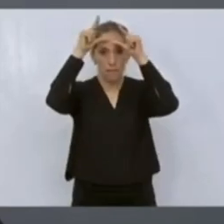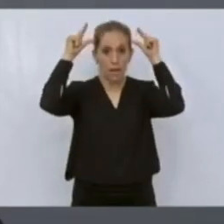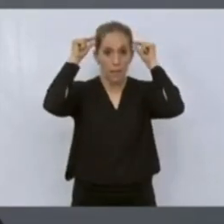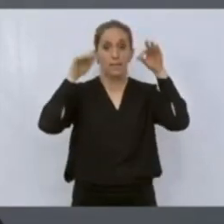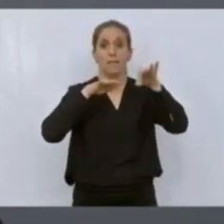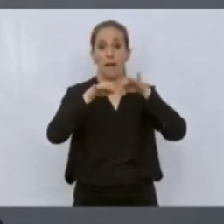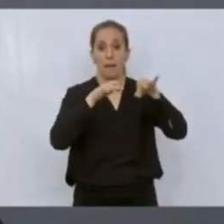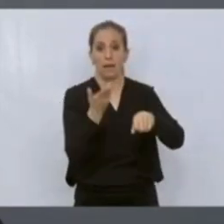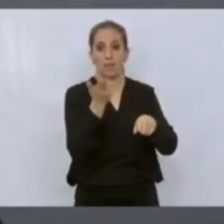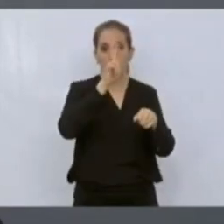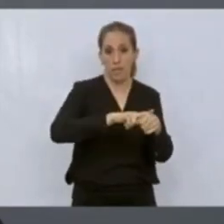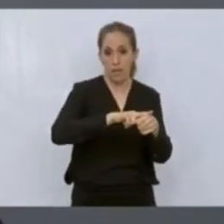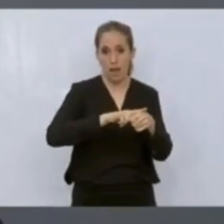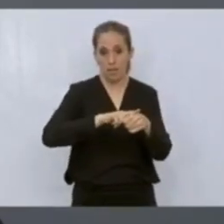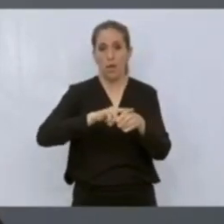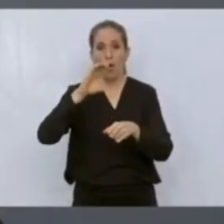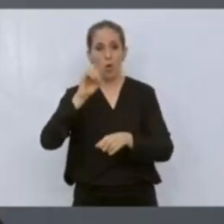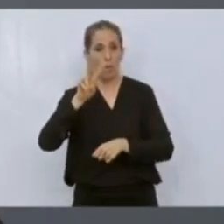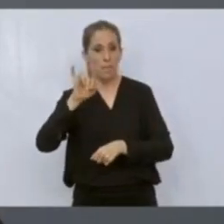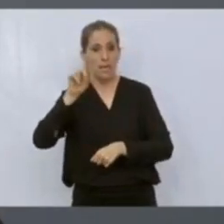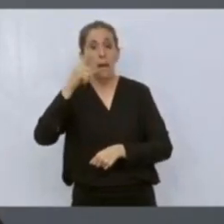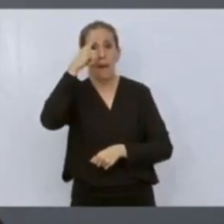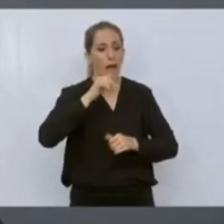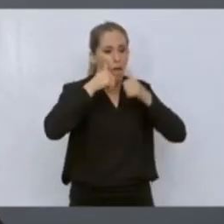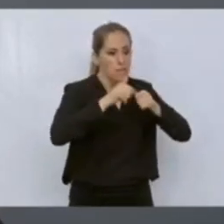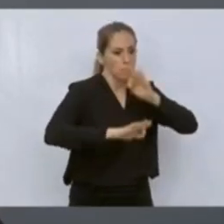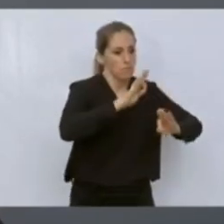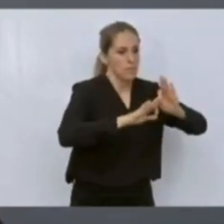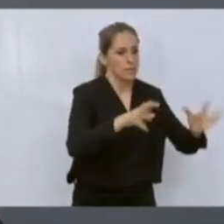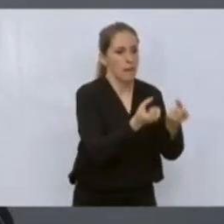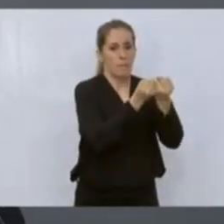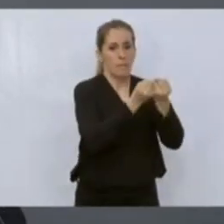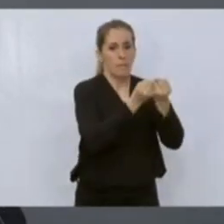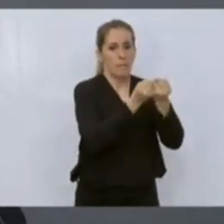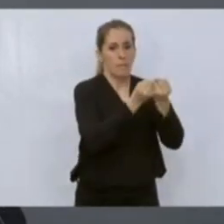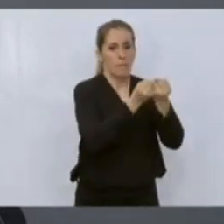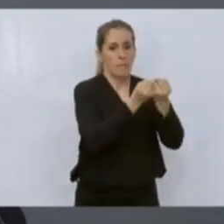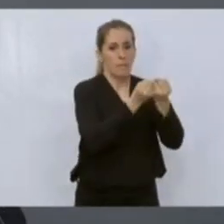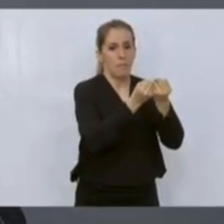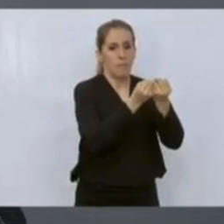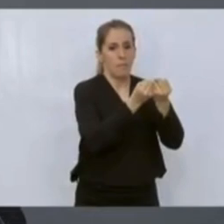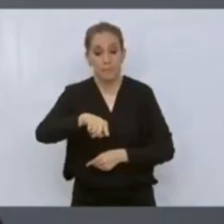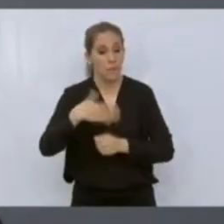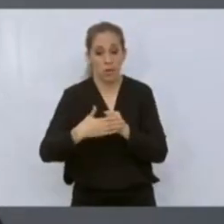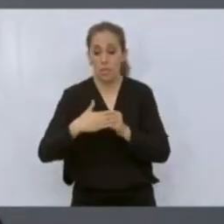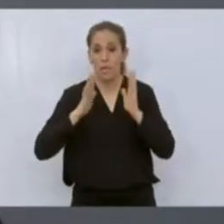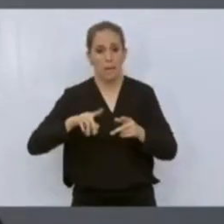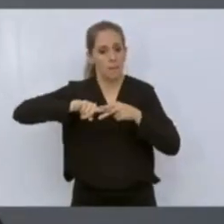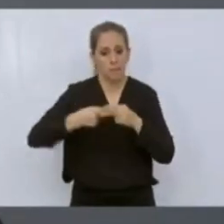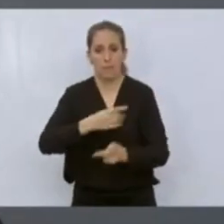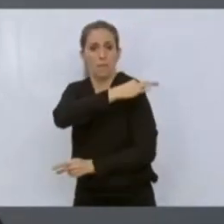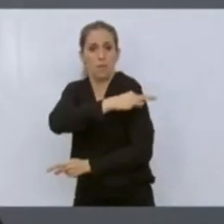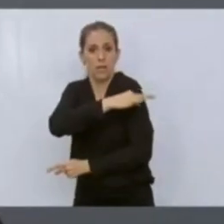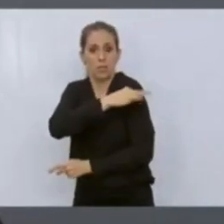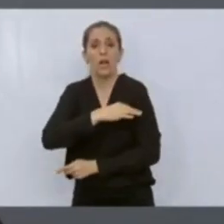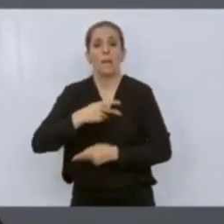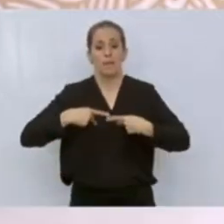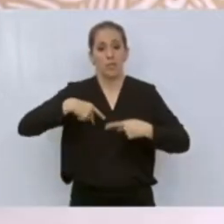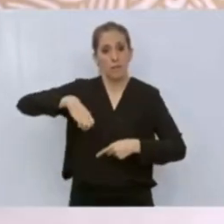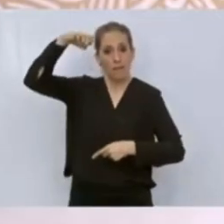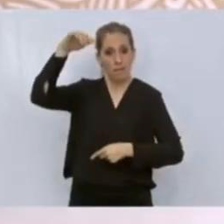sus vidas para salvar vidas, ya vamos a comenzar la vacunación de adultos mayores, de 60 y más,